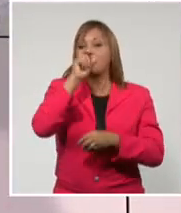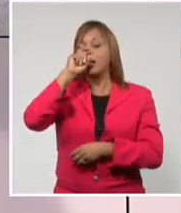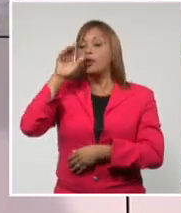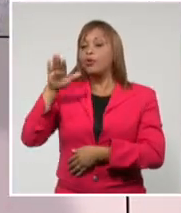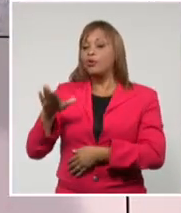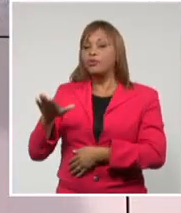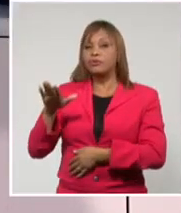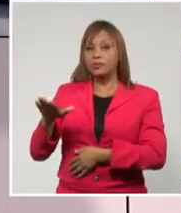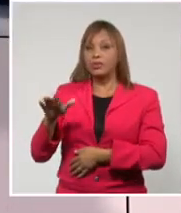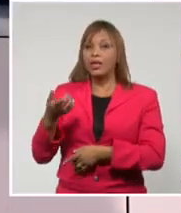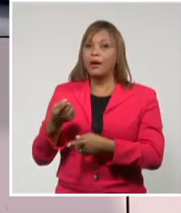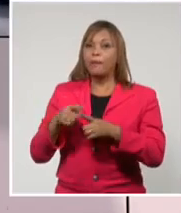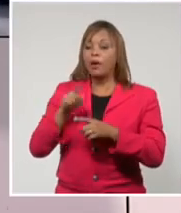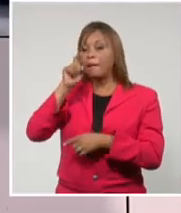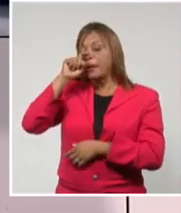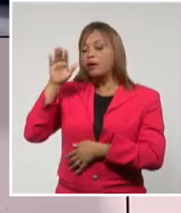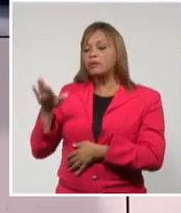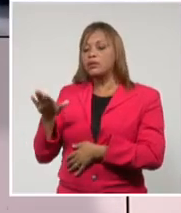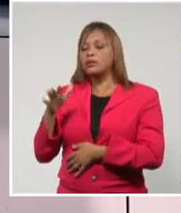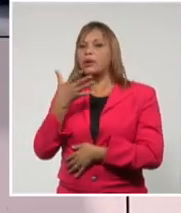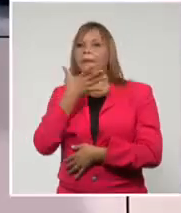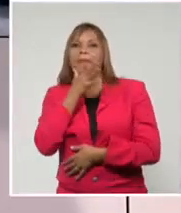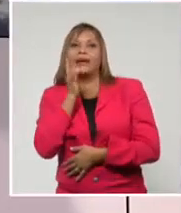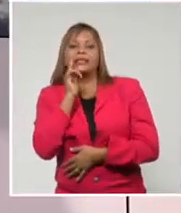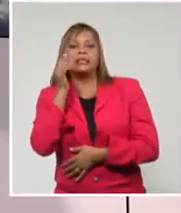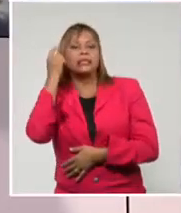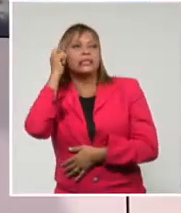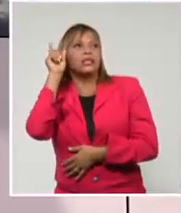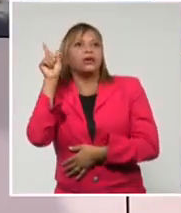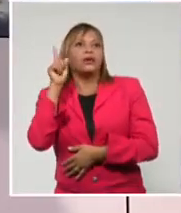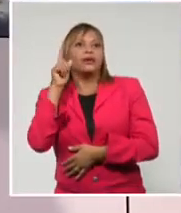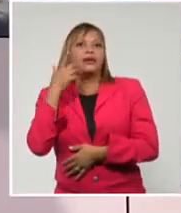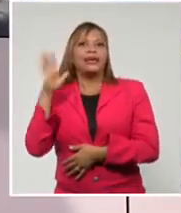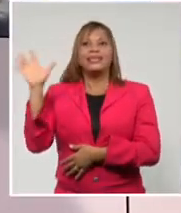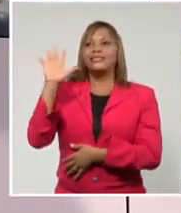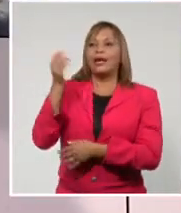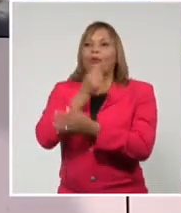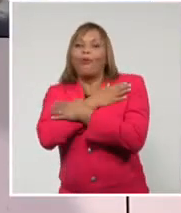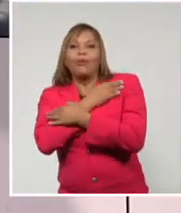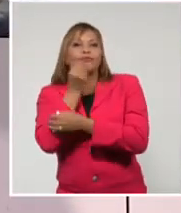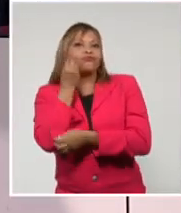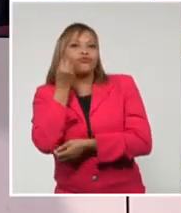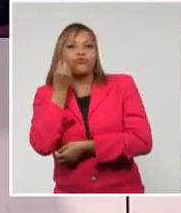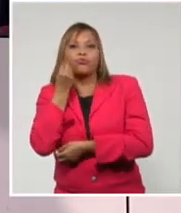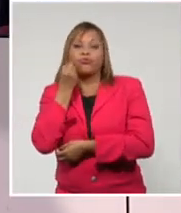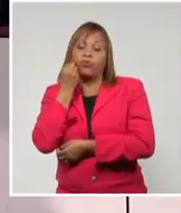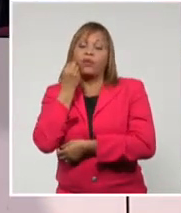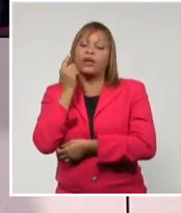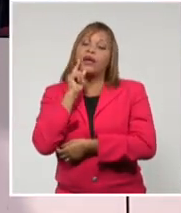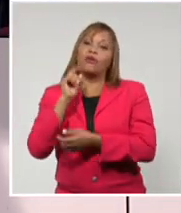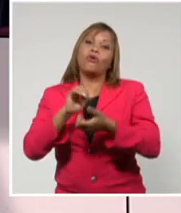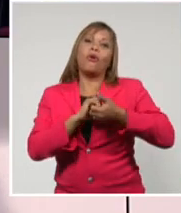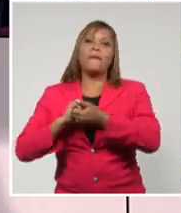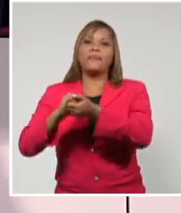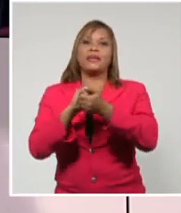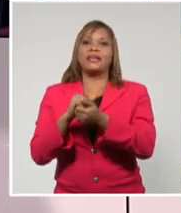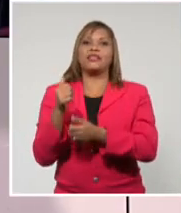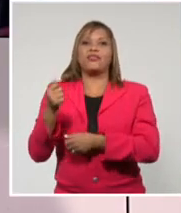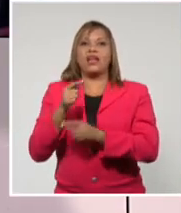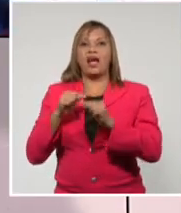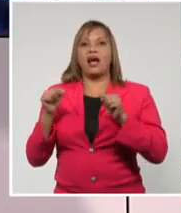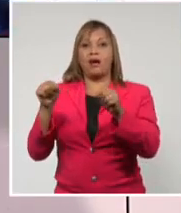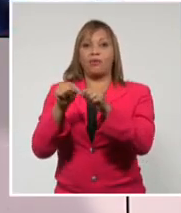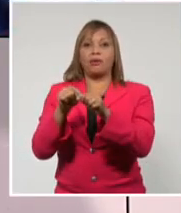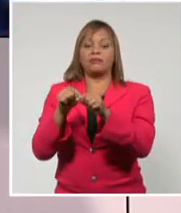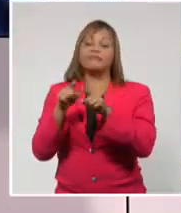porque para un menor parecería ilógico renunciar al saludo efusivo o a los abrazos con sus compañeros de aula. En ese camino hacia la